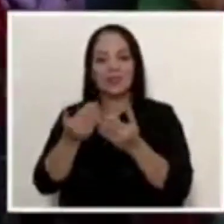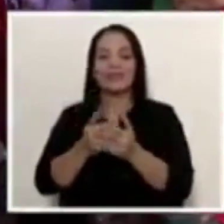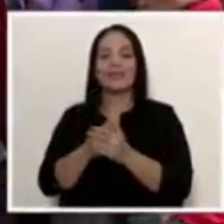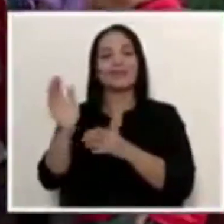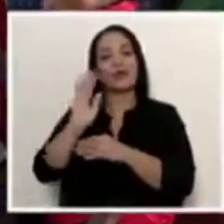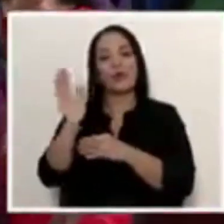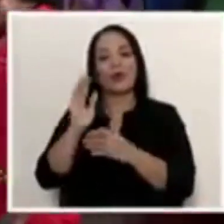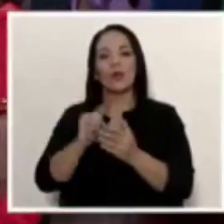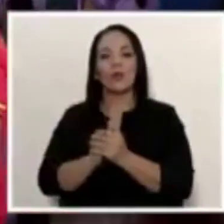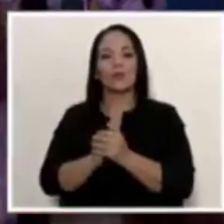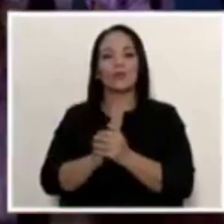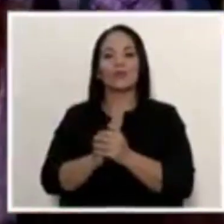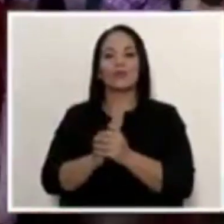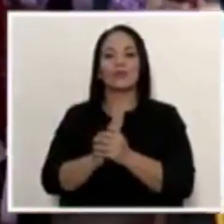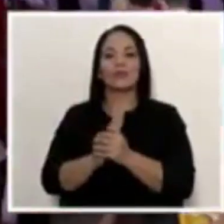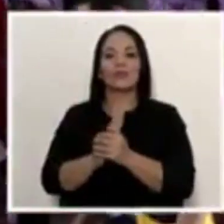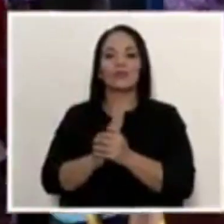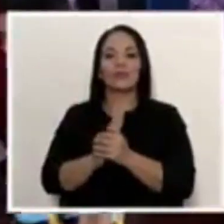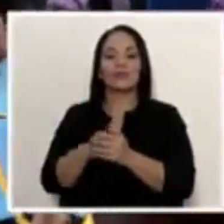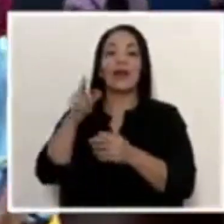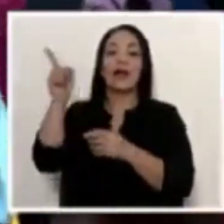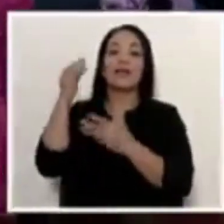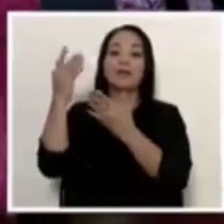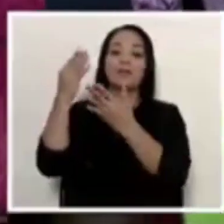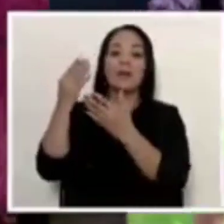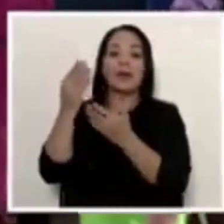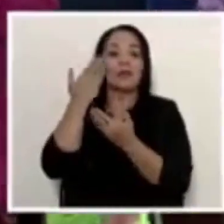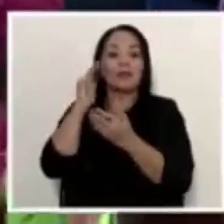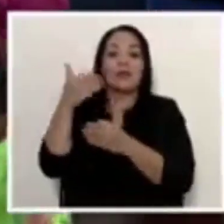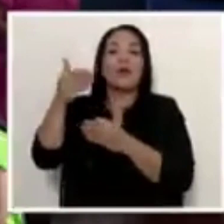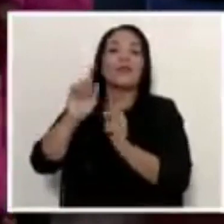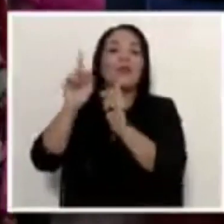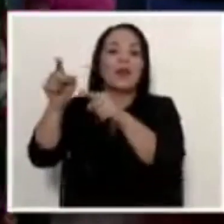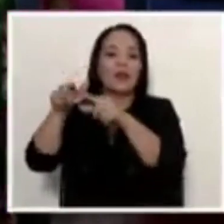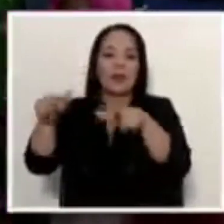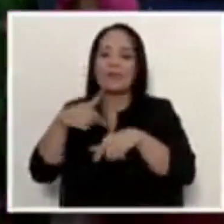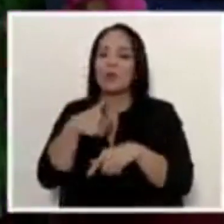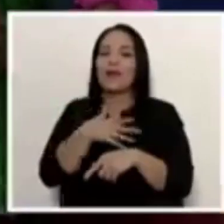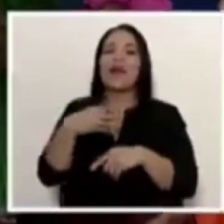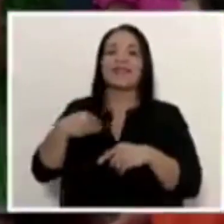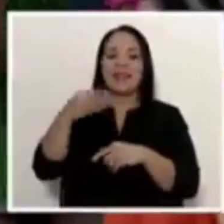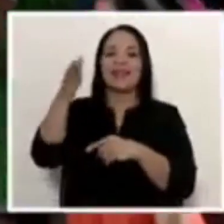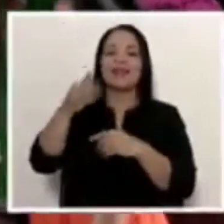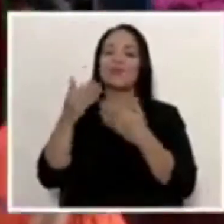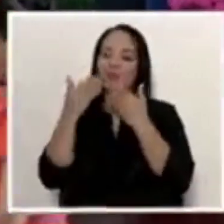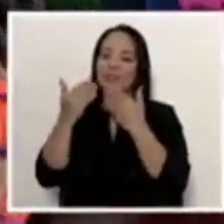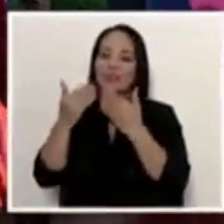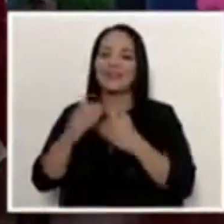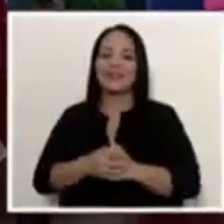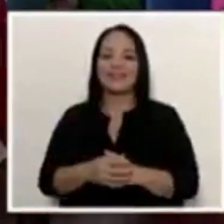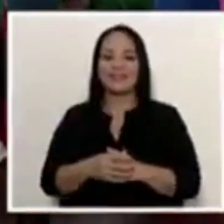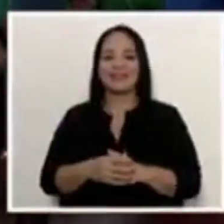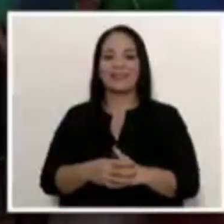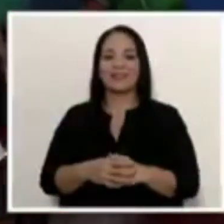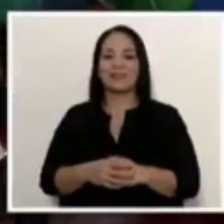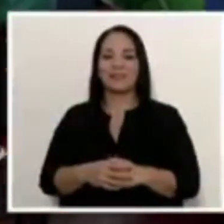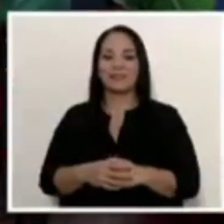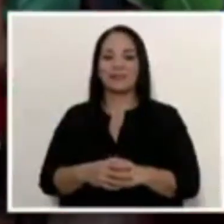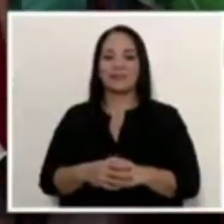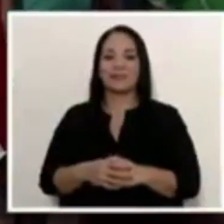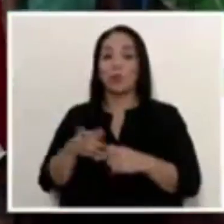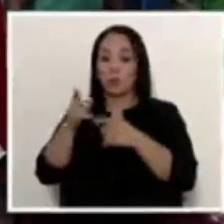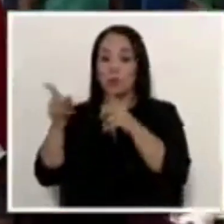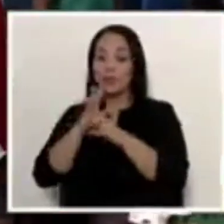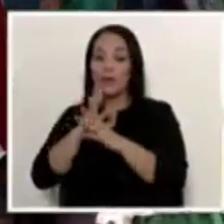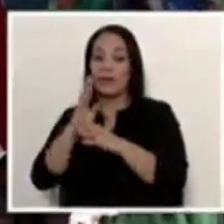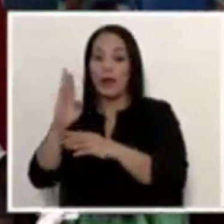hasta luego. Allá me esperan, yo no sé cuándo voy a ir, pero me encantaría, muchísimas gracias. Ustedes abran, vení, vení.